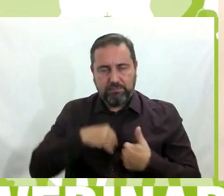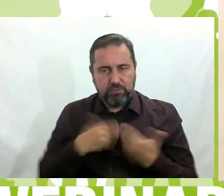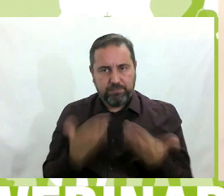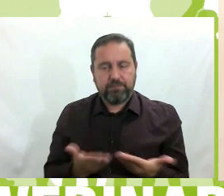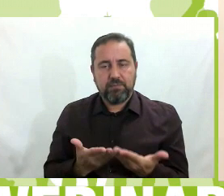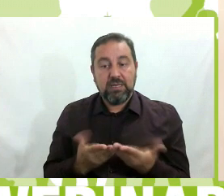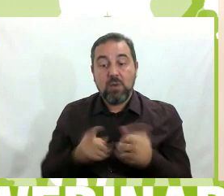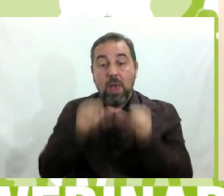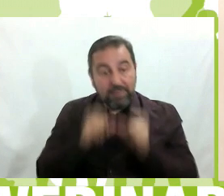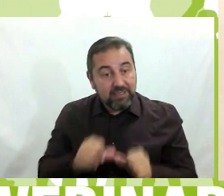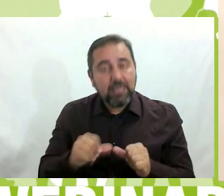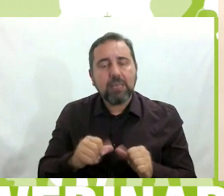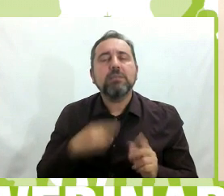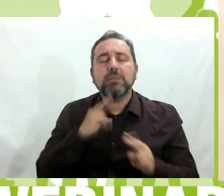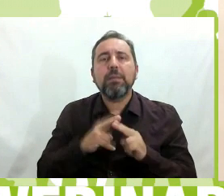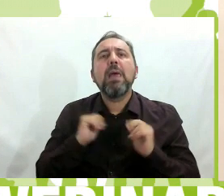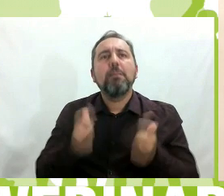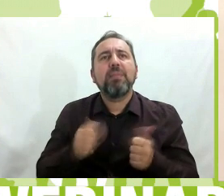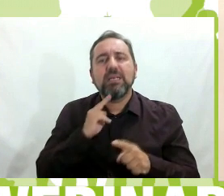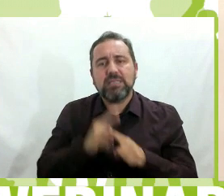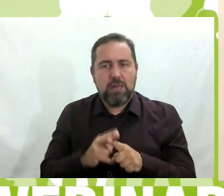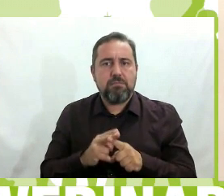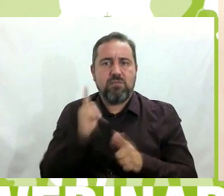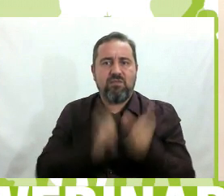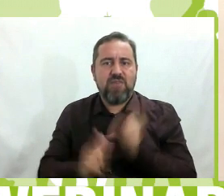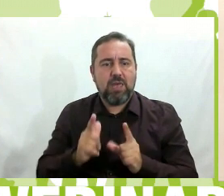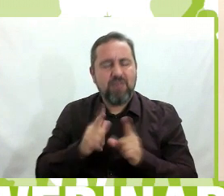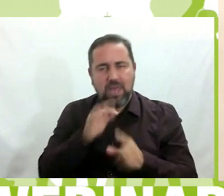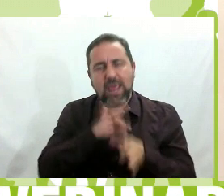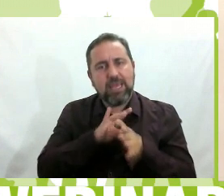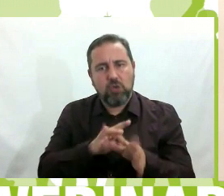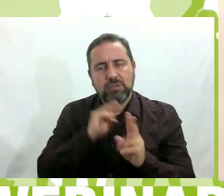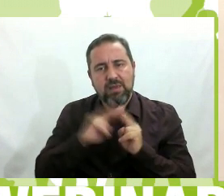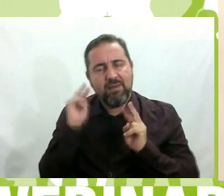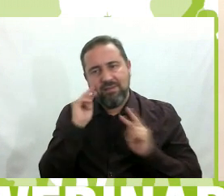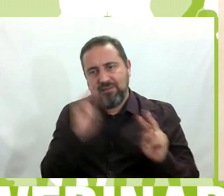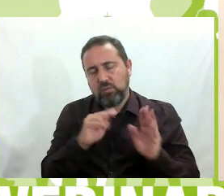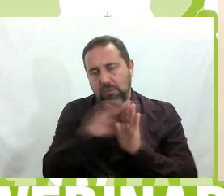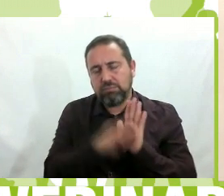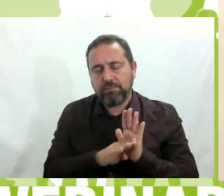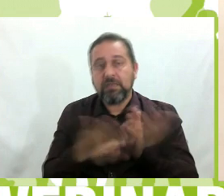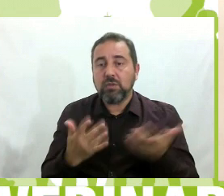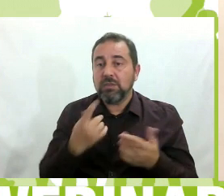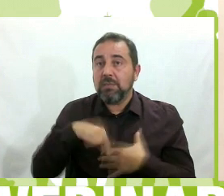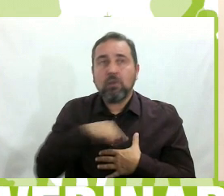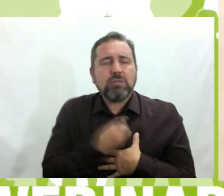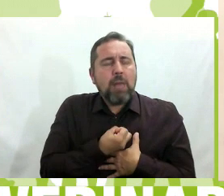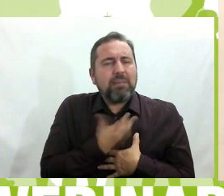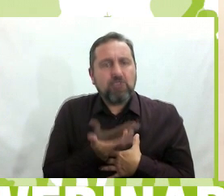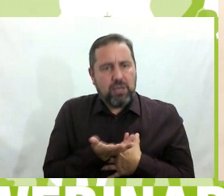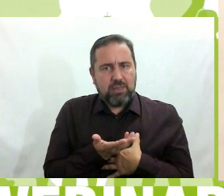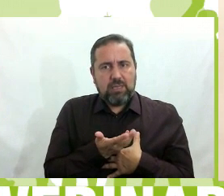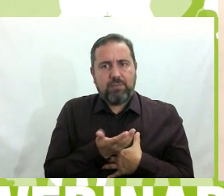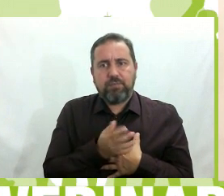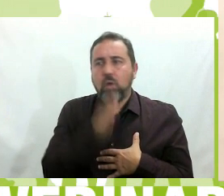viaje, que voy a apoyar con un guión visual. Un viaje apasionante para nosotros. Cómo logramos